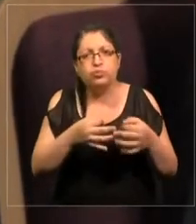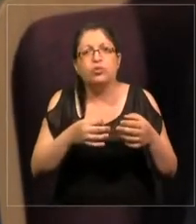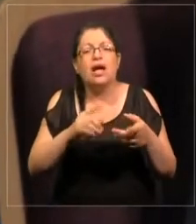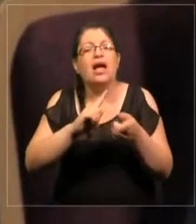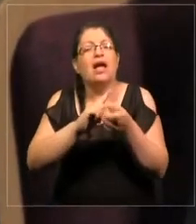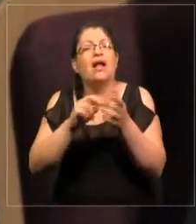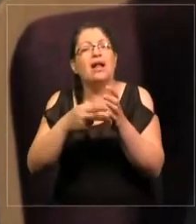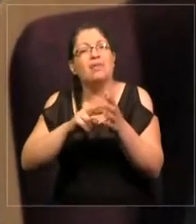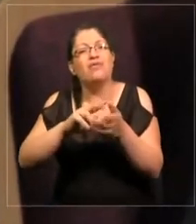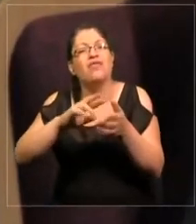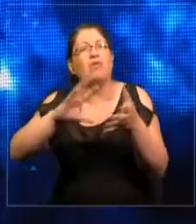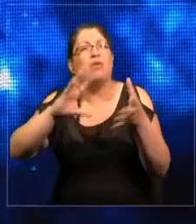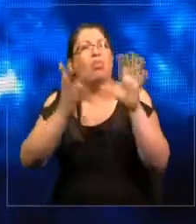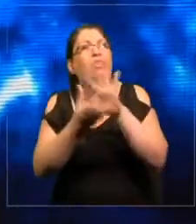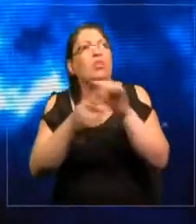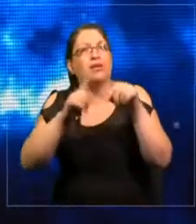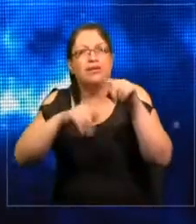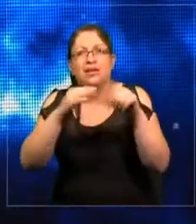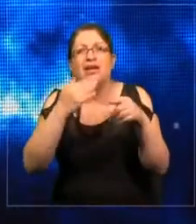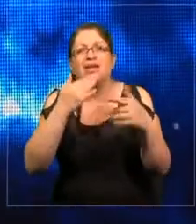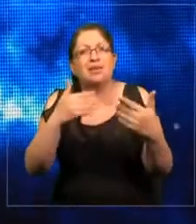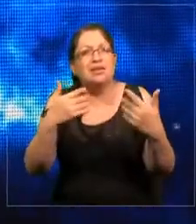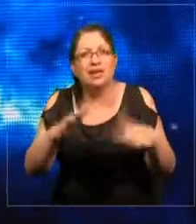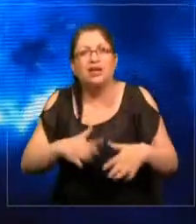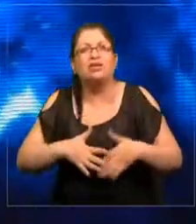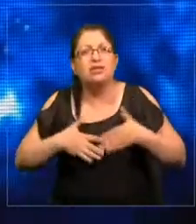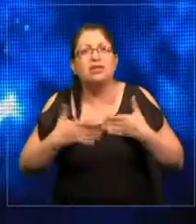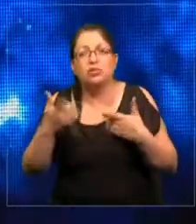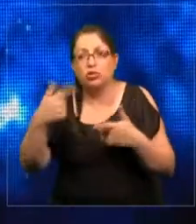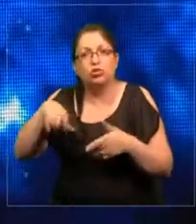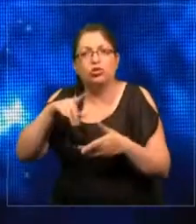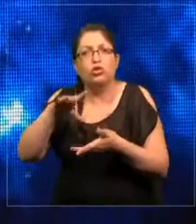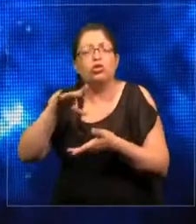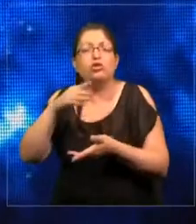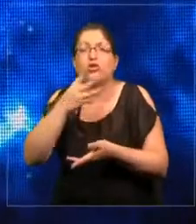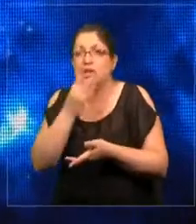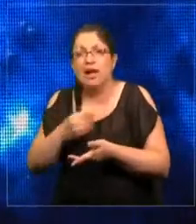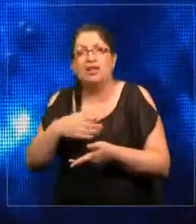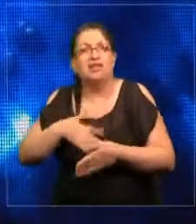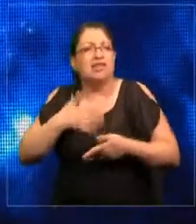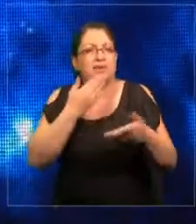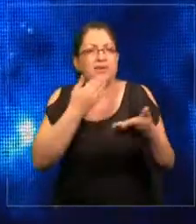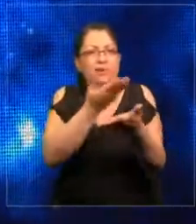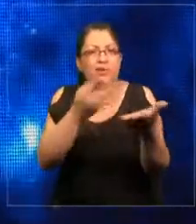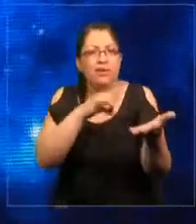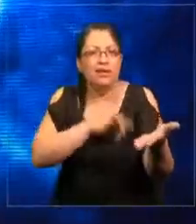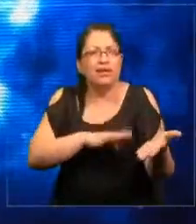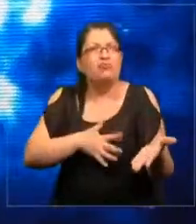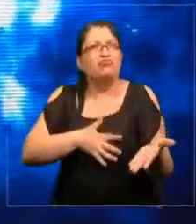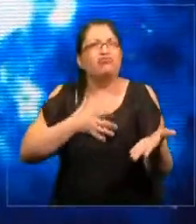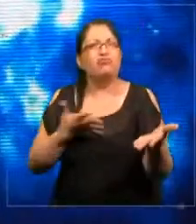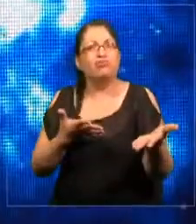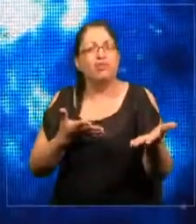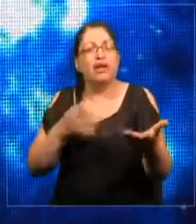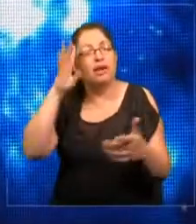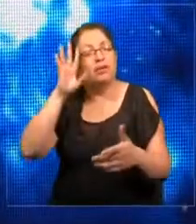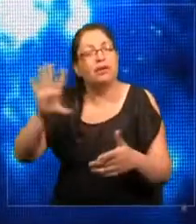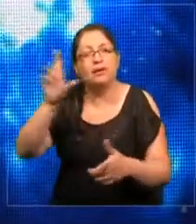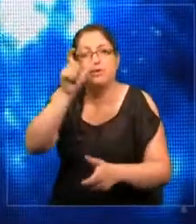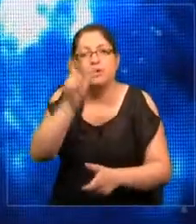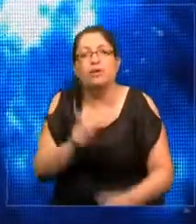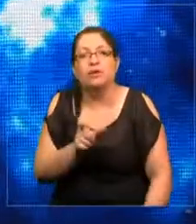climático, ya lo estamos sintiendo. Nosotros lo sentimos en Israel, ustedes en Chile. Entonces, imagínense que tiene una persona,